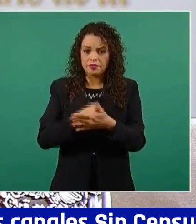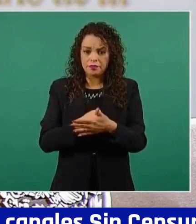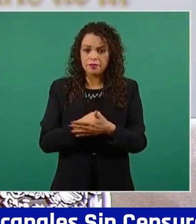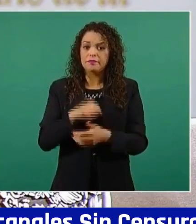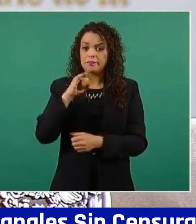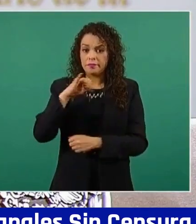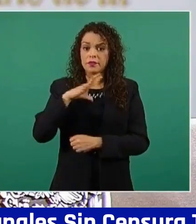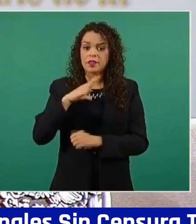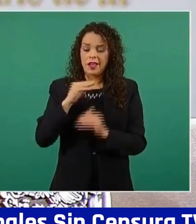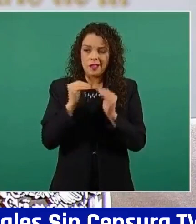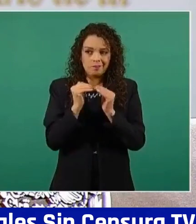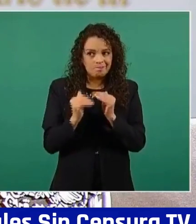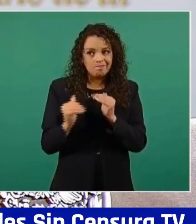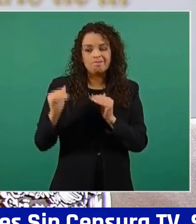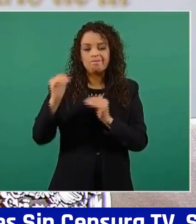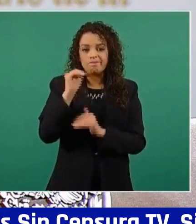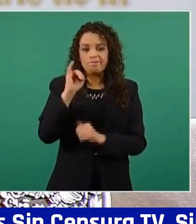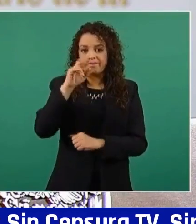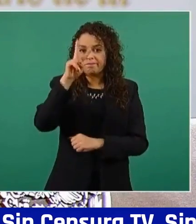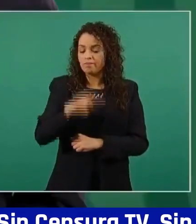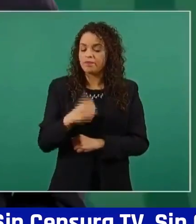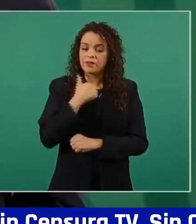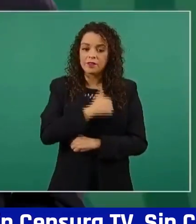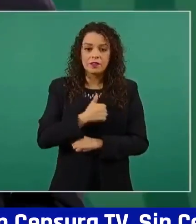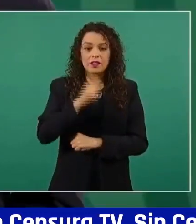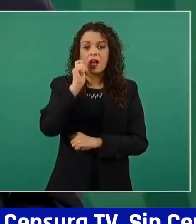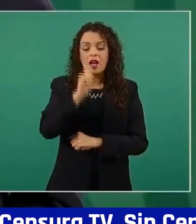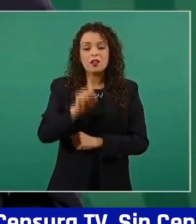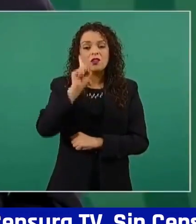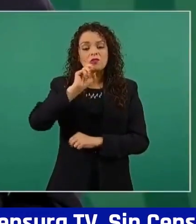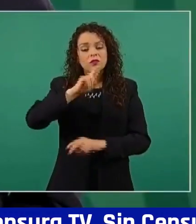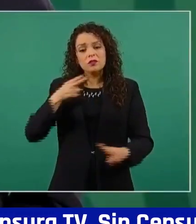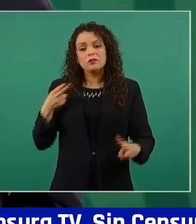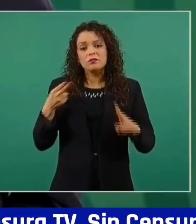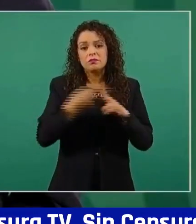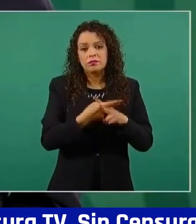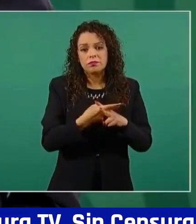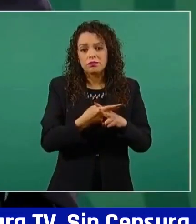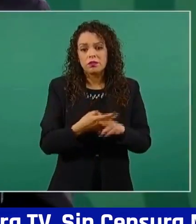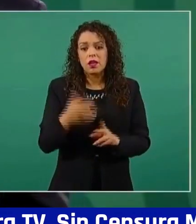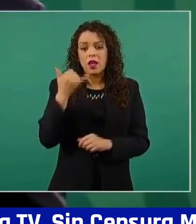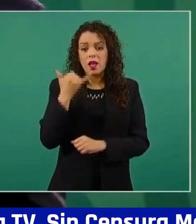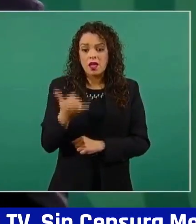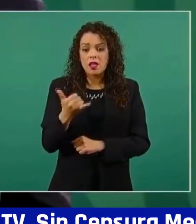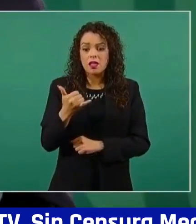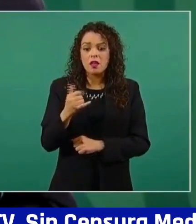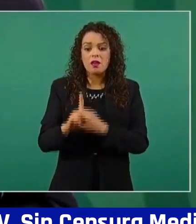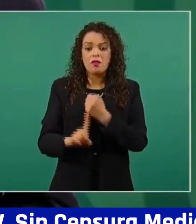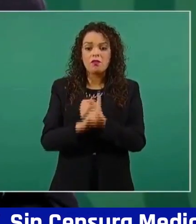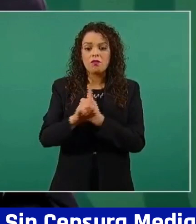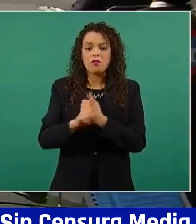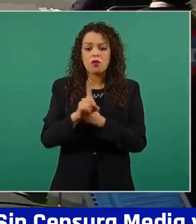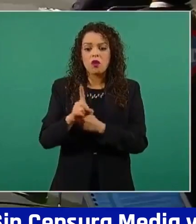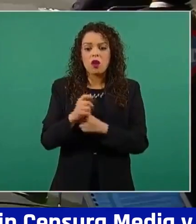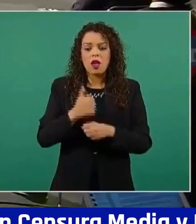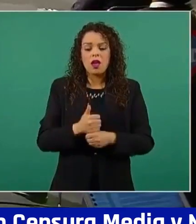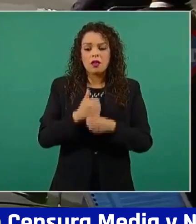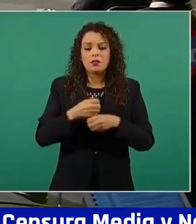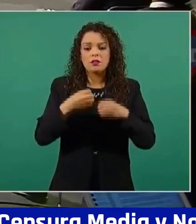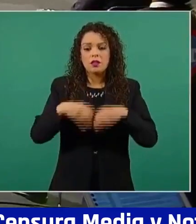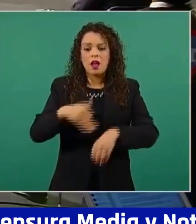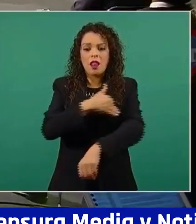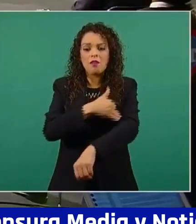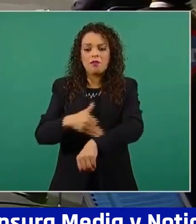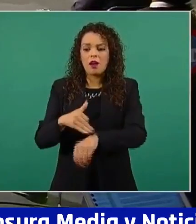lamentablemente, en feminicidios, en violencia familiar. Estamos ocupándonos de